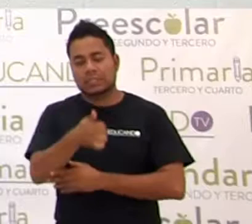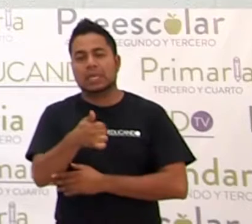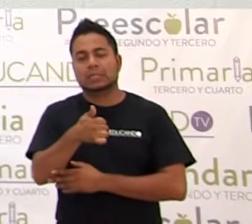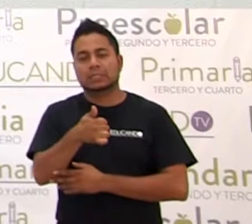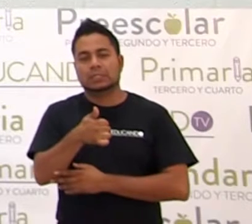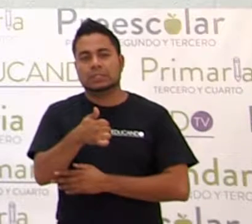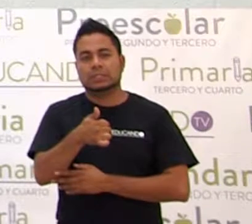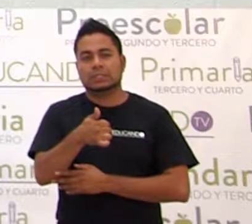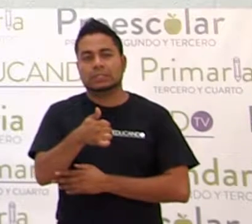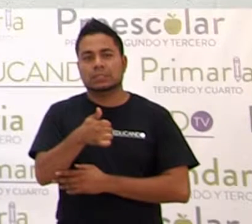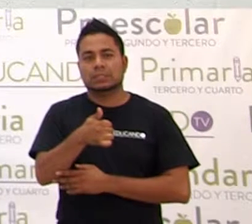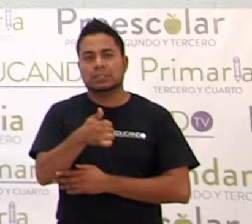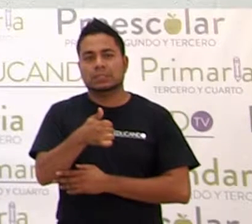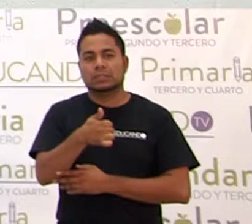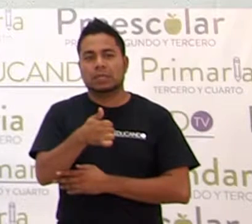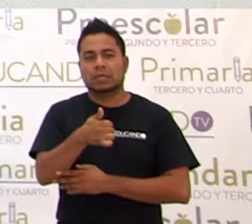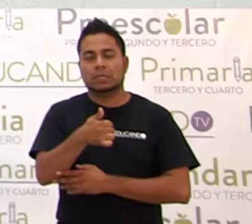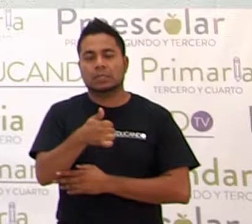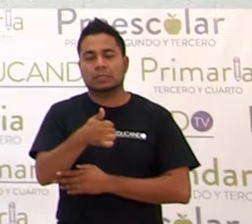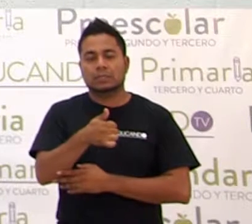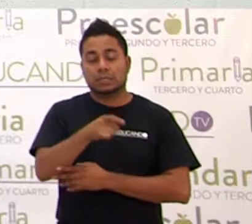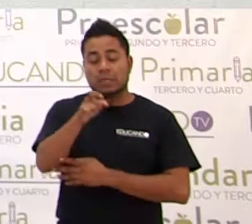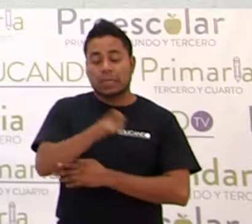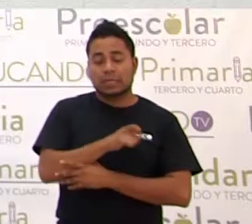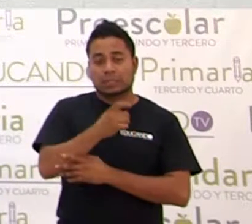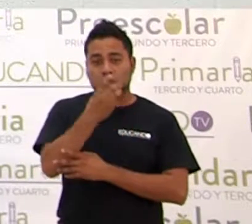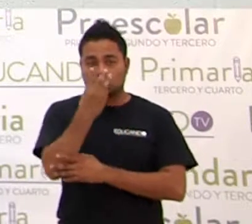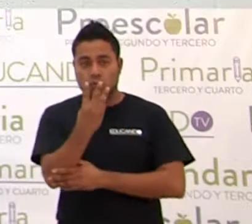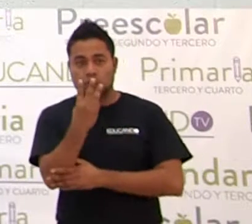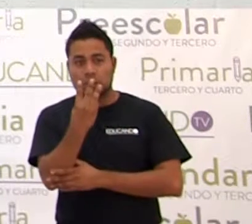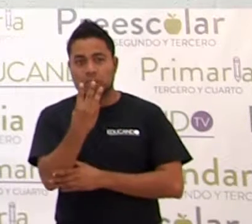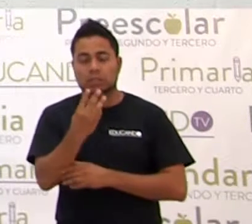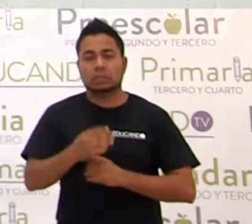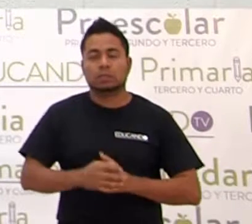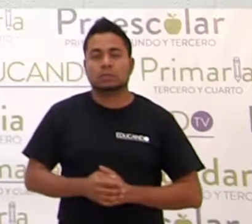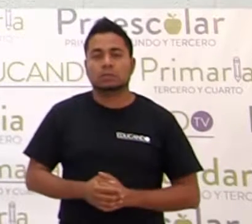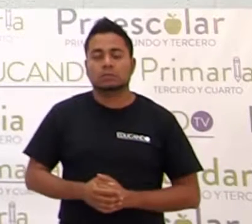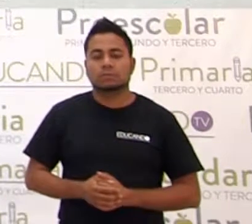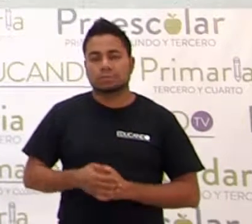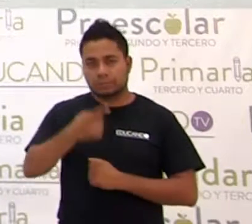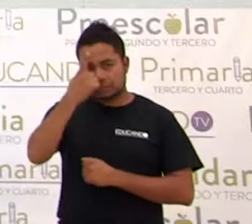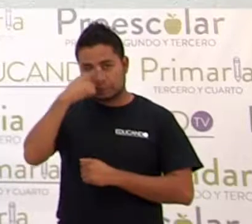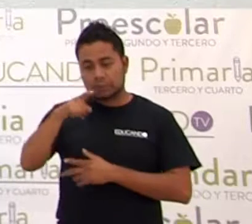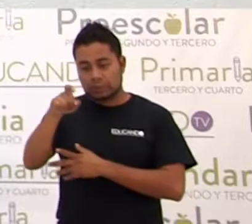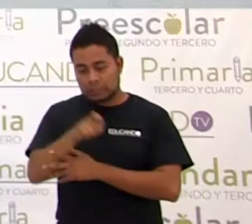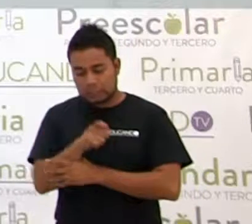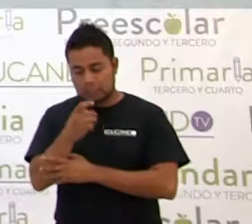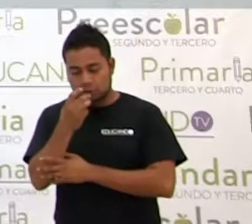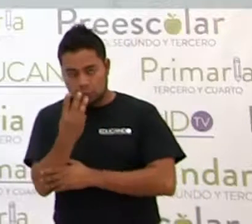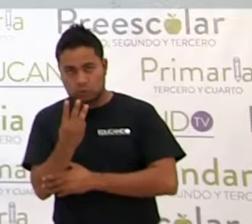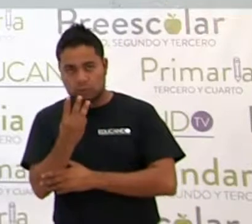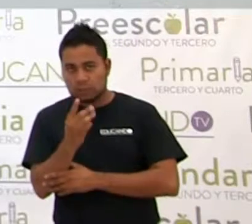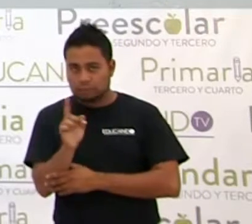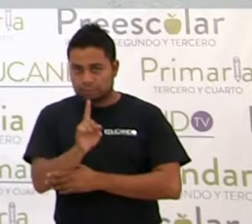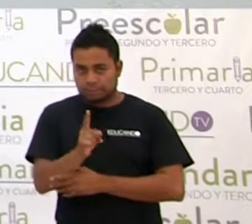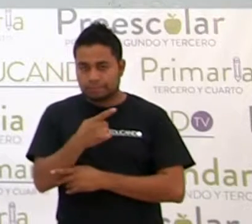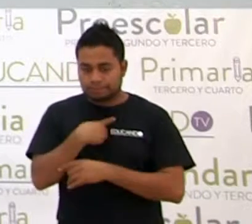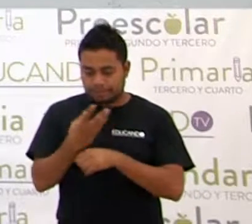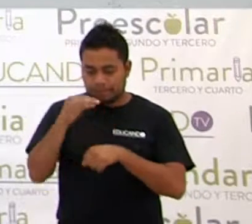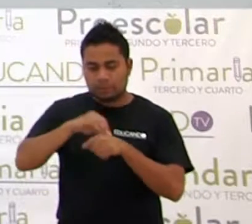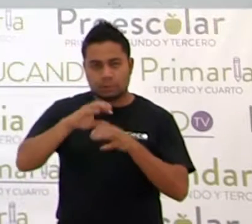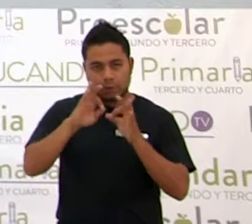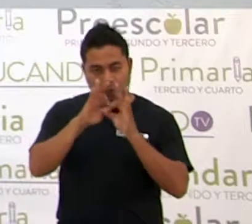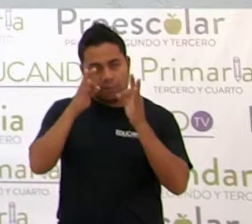6x cúbica. En lugar de x cúbica, vamos a poner una